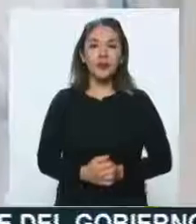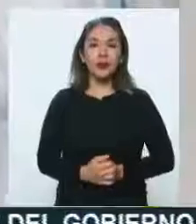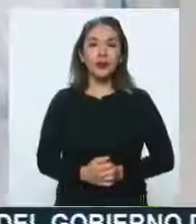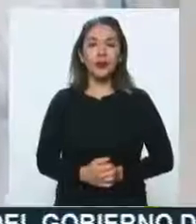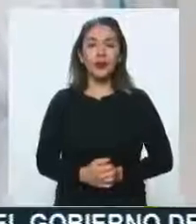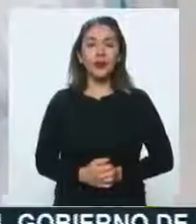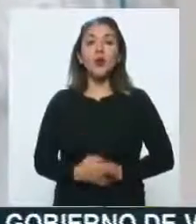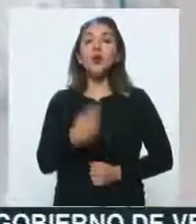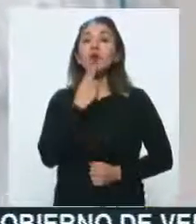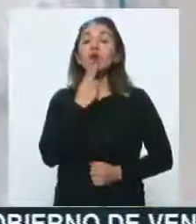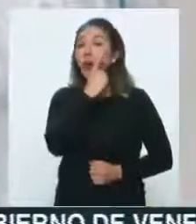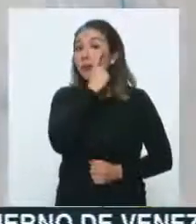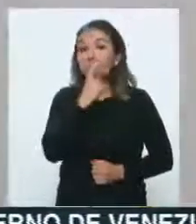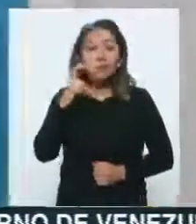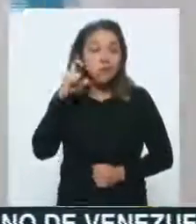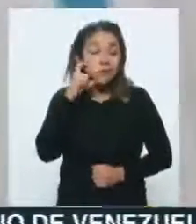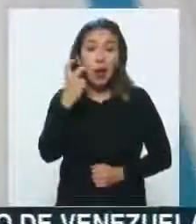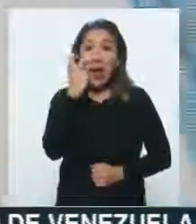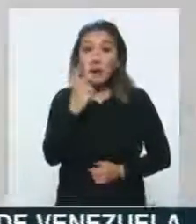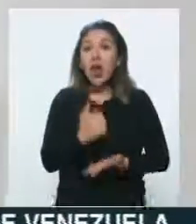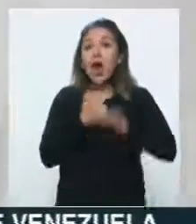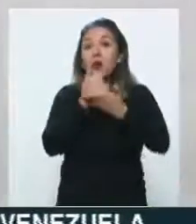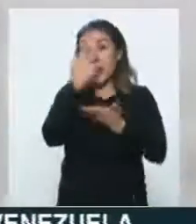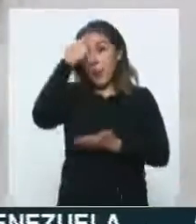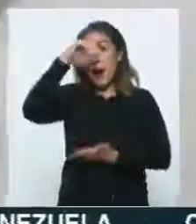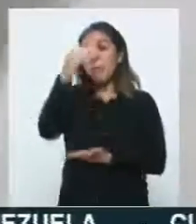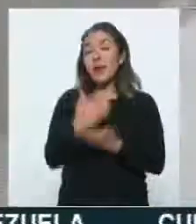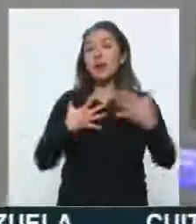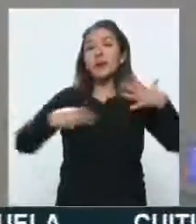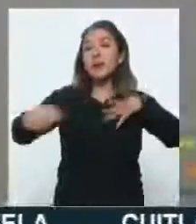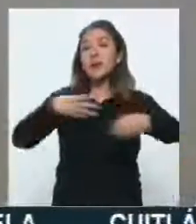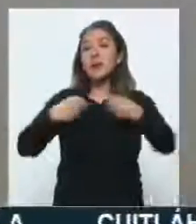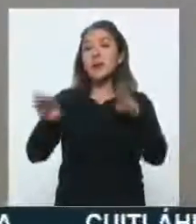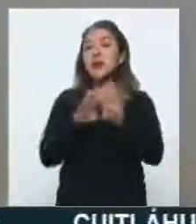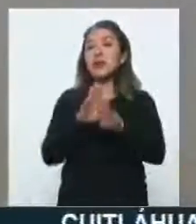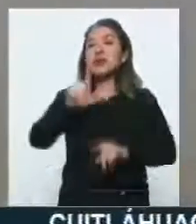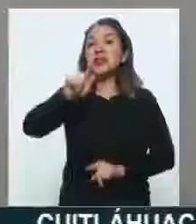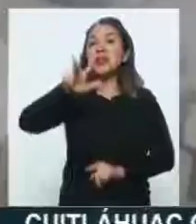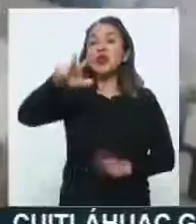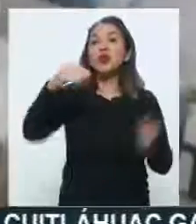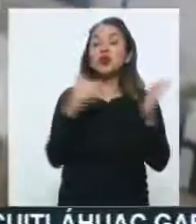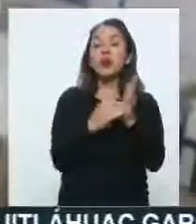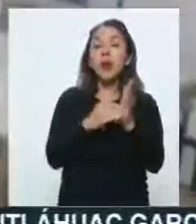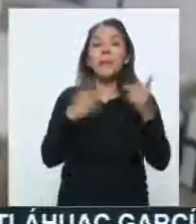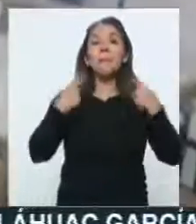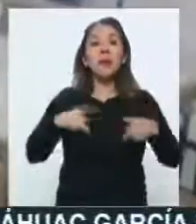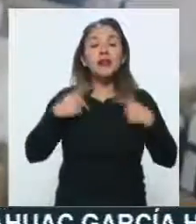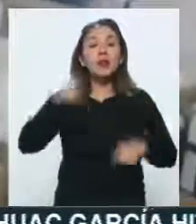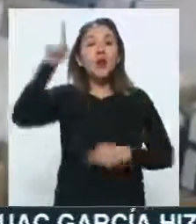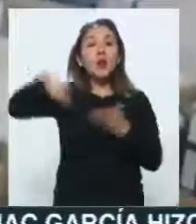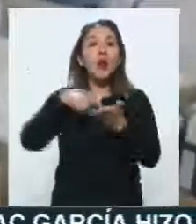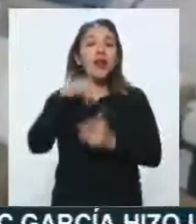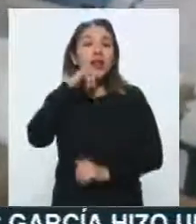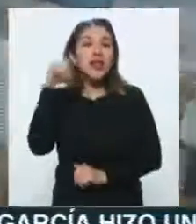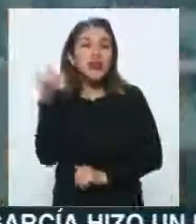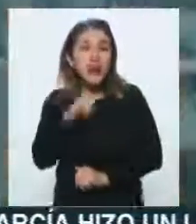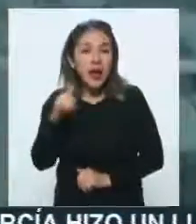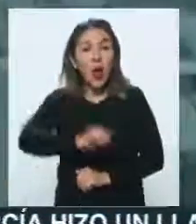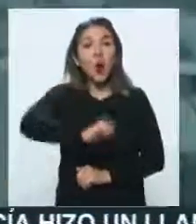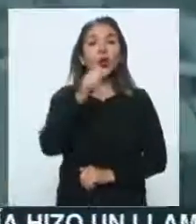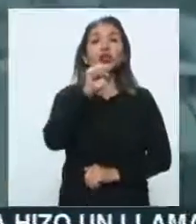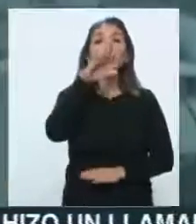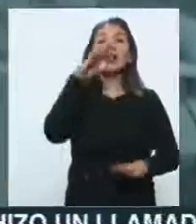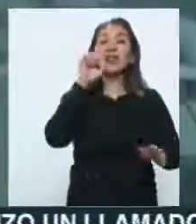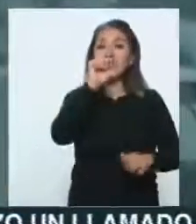El uso del cubrebocas redujo el número de infecciones por más de 78 mil casos en Italia y por más de